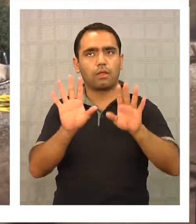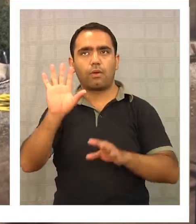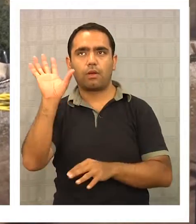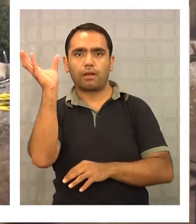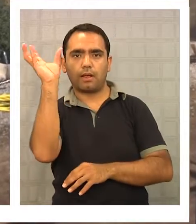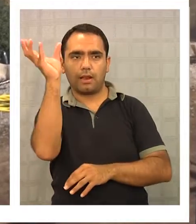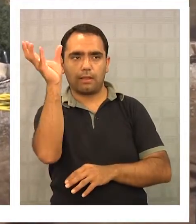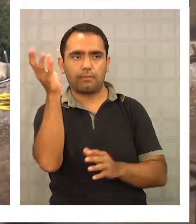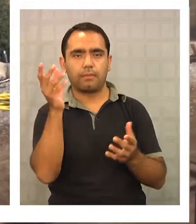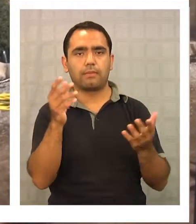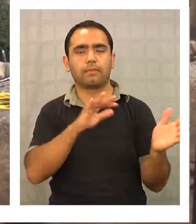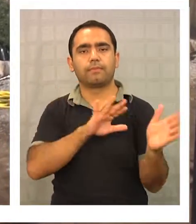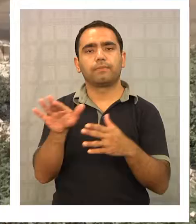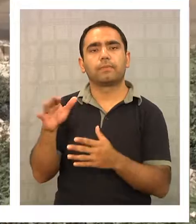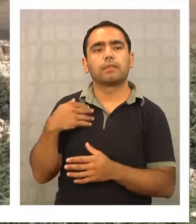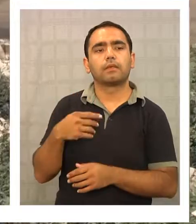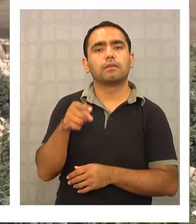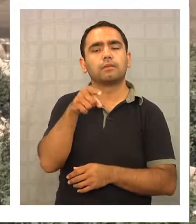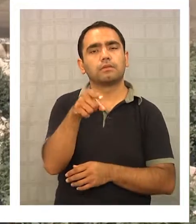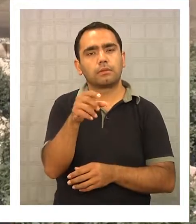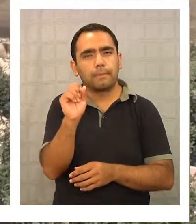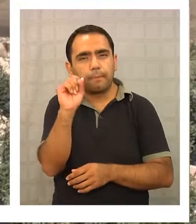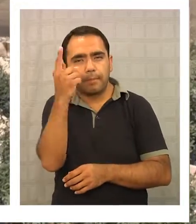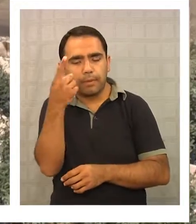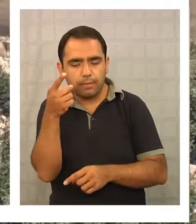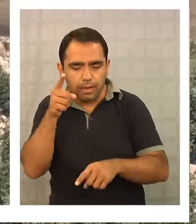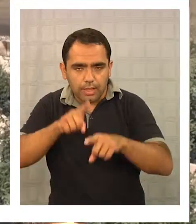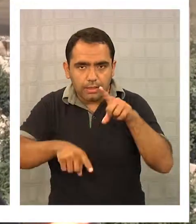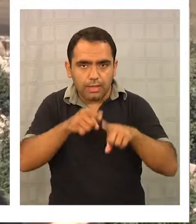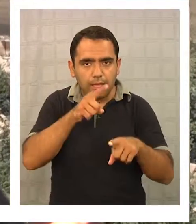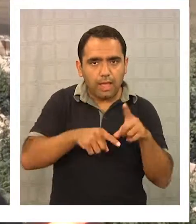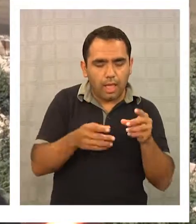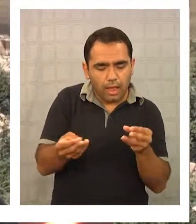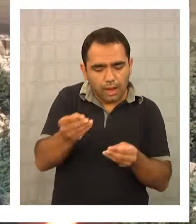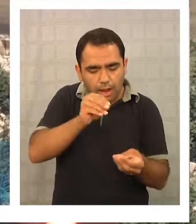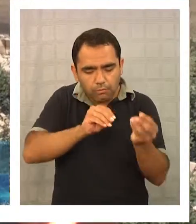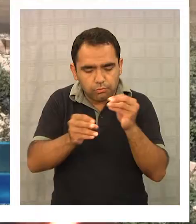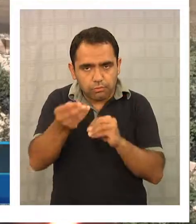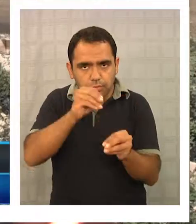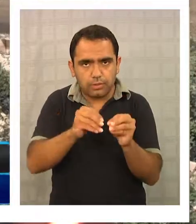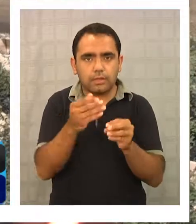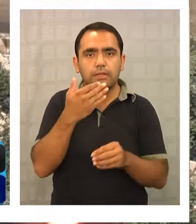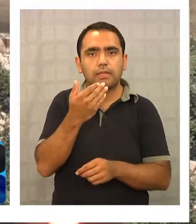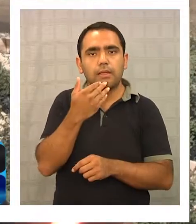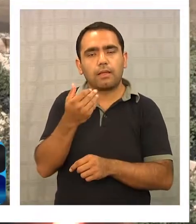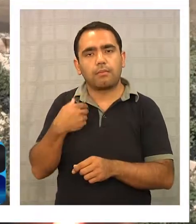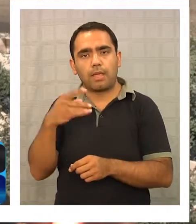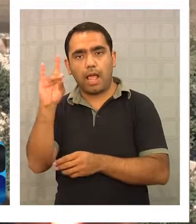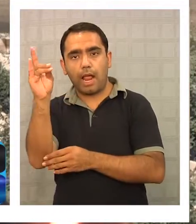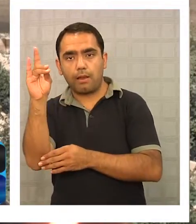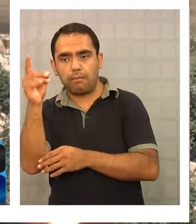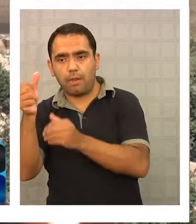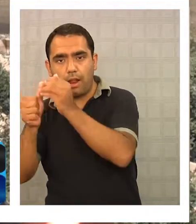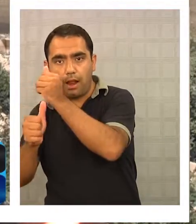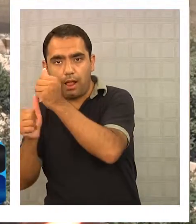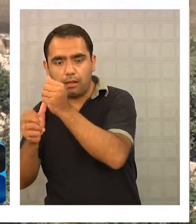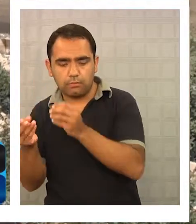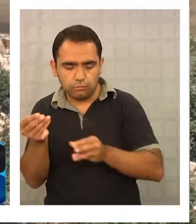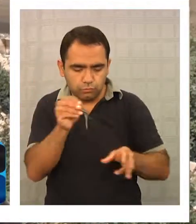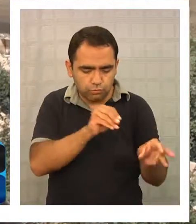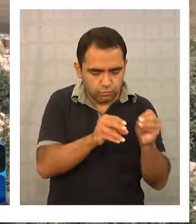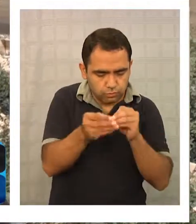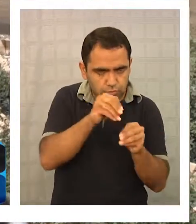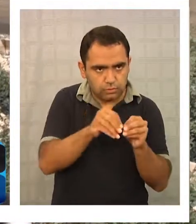climáticas. En la primera fase se hace el sustrato, que es la mezcla de tierra de hoja, arena y un poco de guano descompuesto.